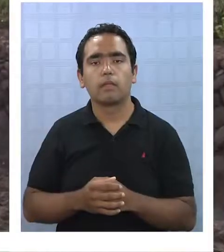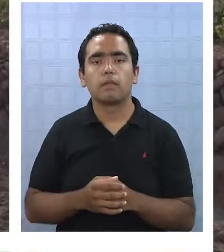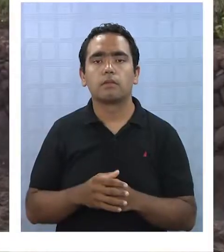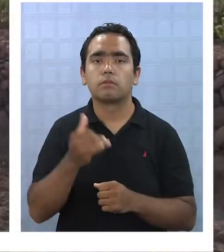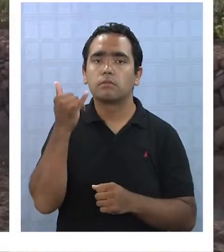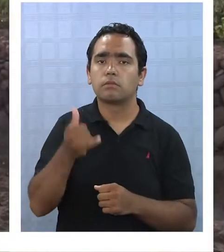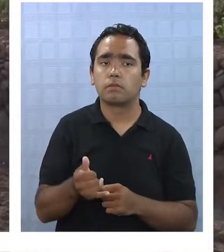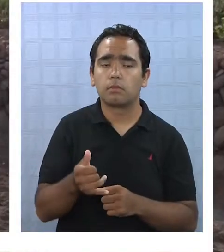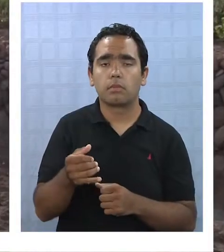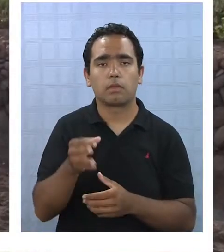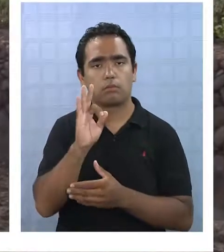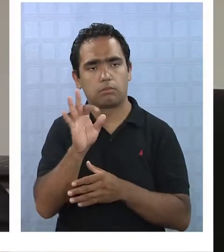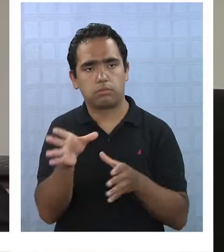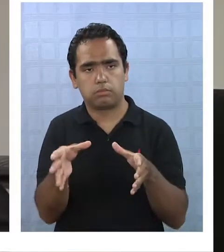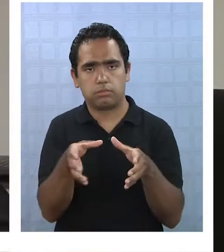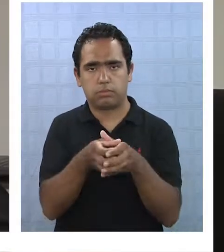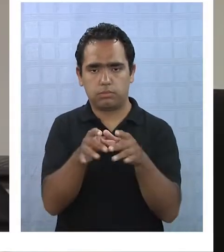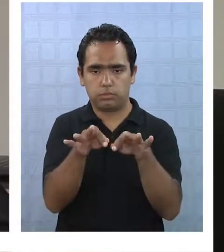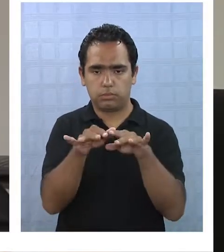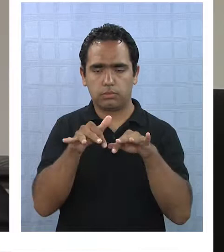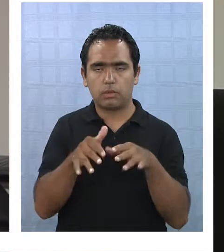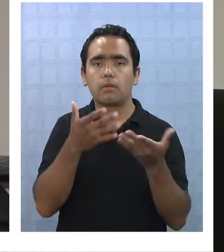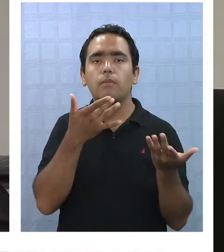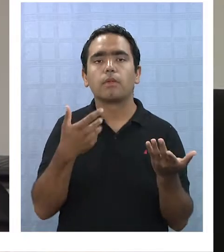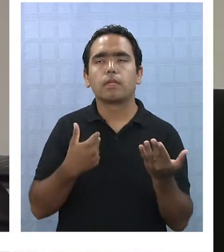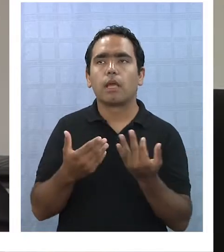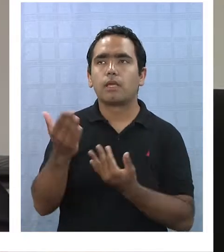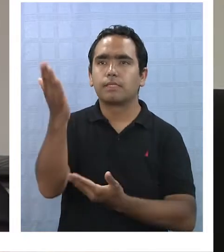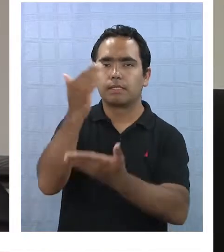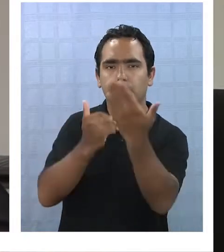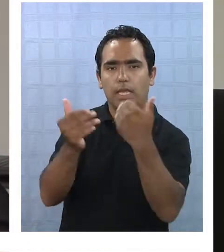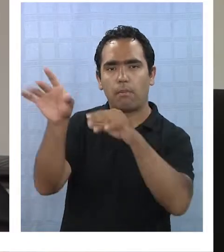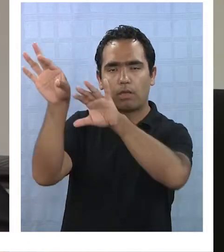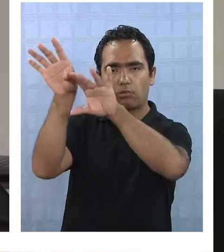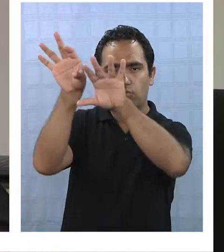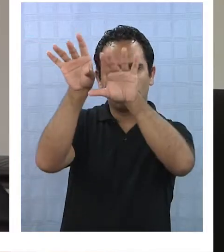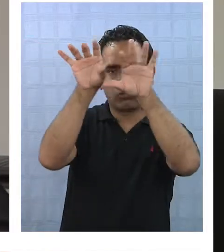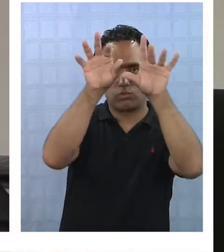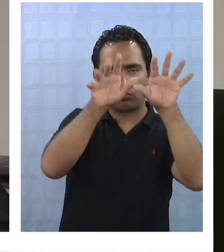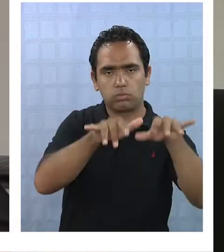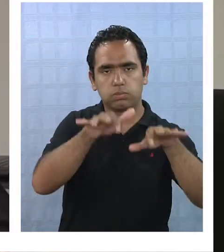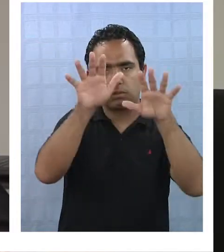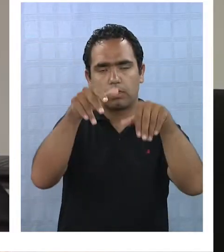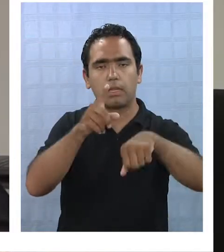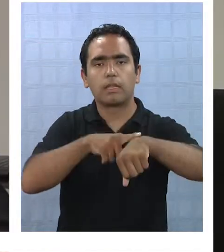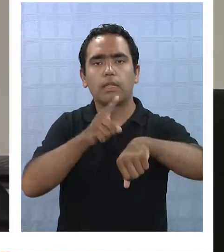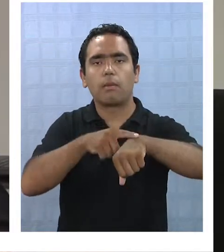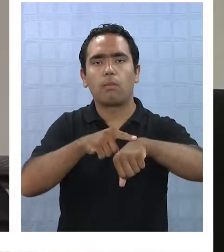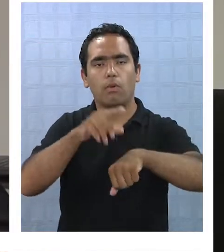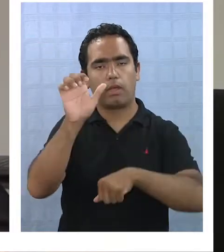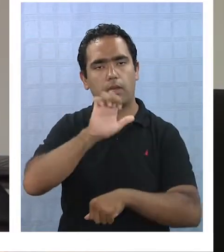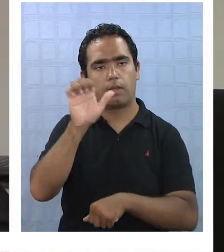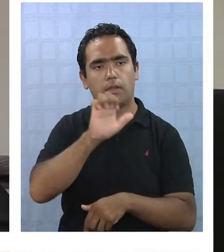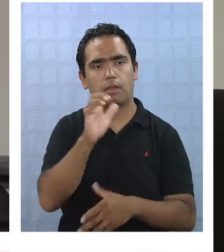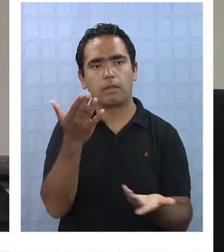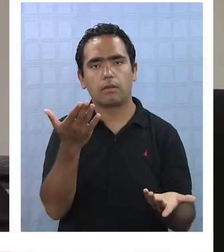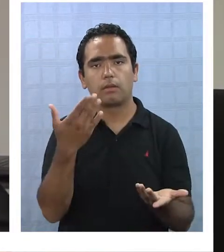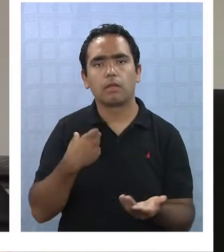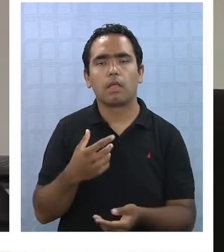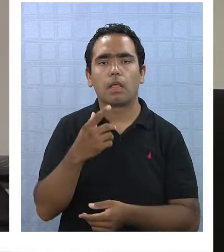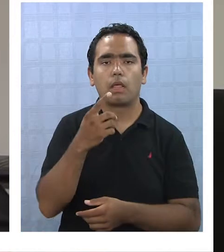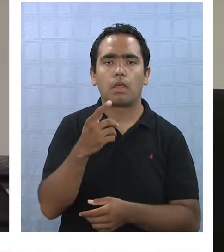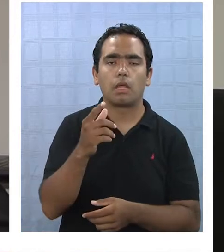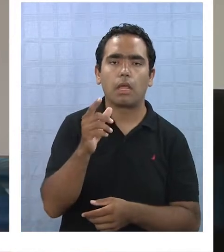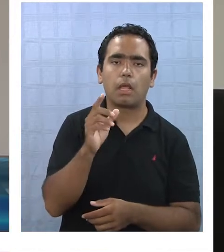ceremonia para llamar la lluvia en este periodo, que se hace en este mes de enero, ya se hizo una actividad el día